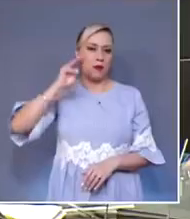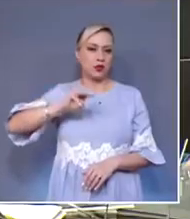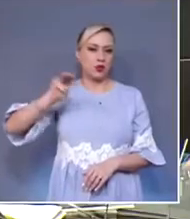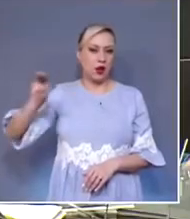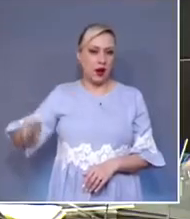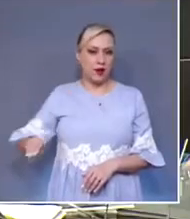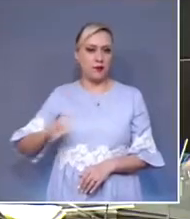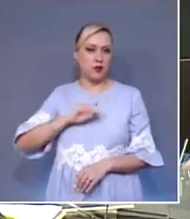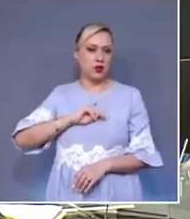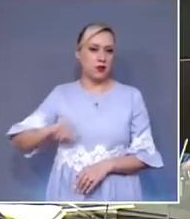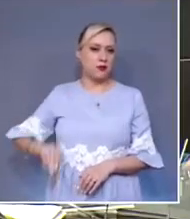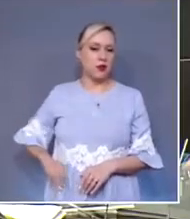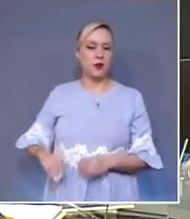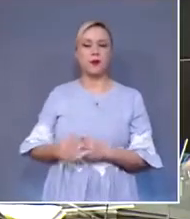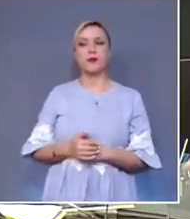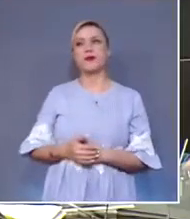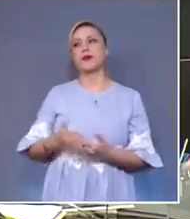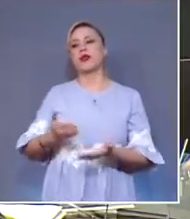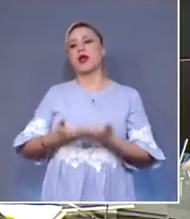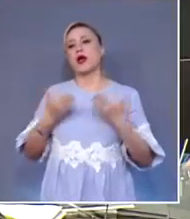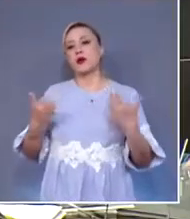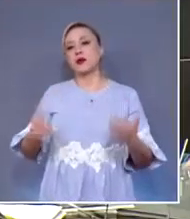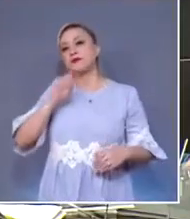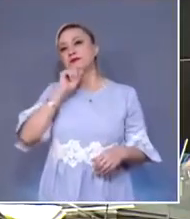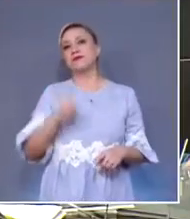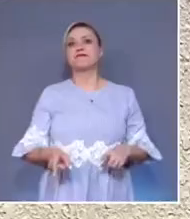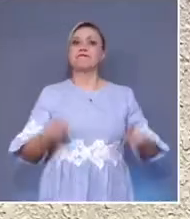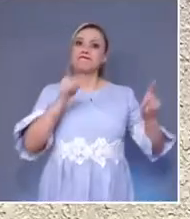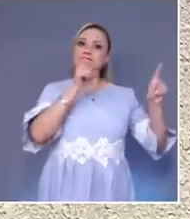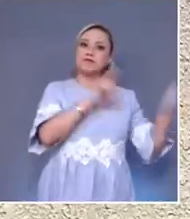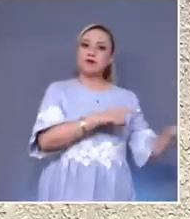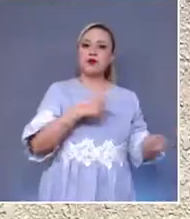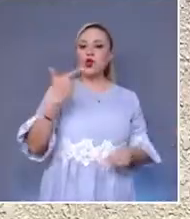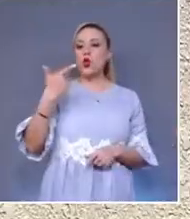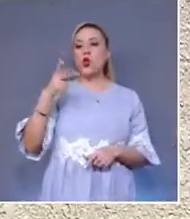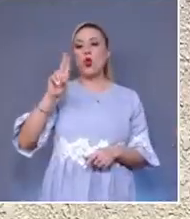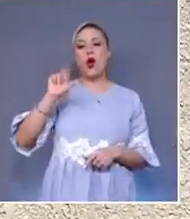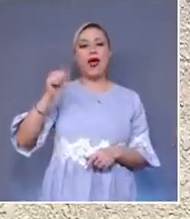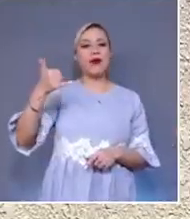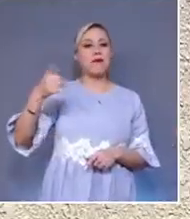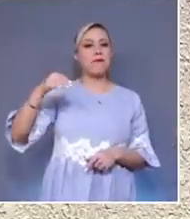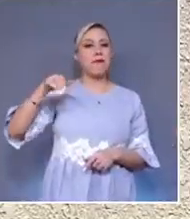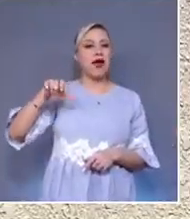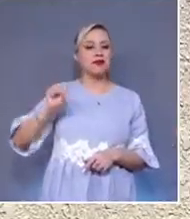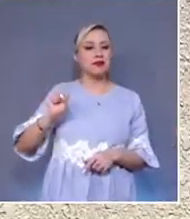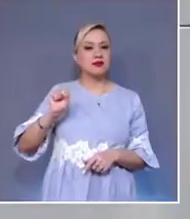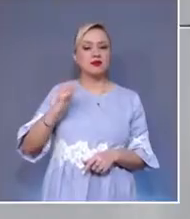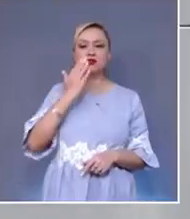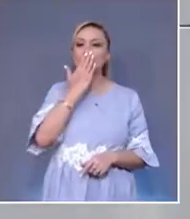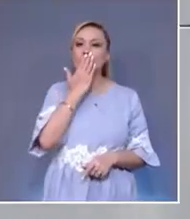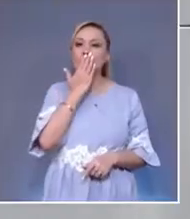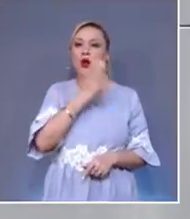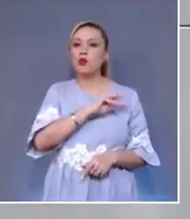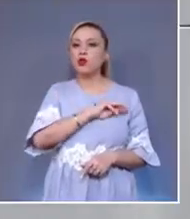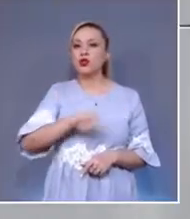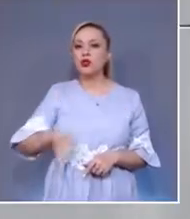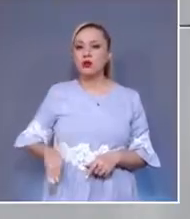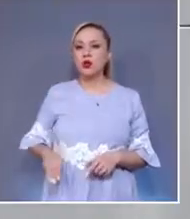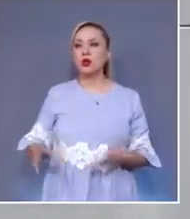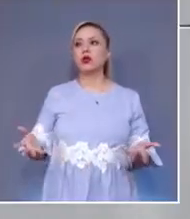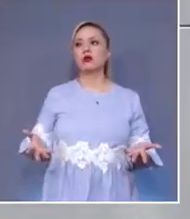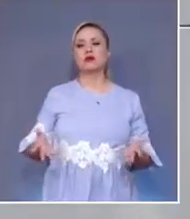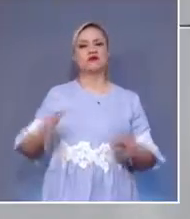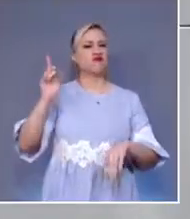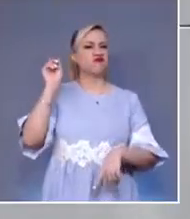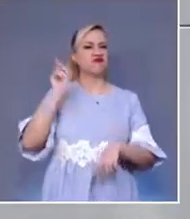de las impugnaciones formuladas por el municipio de Guaymas, Sonora, validó la instalación del Consejo Estatal de Desarrollo Metropolitano